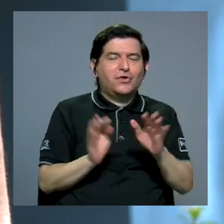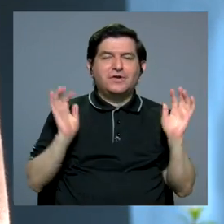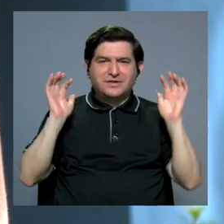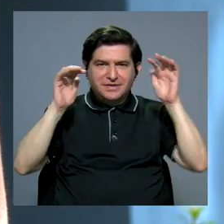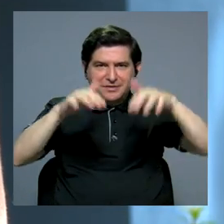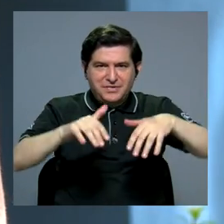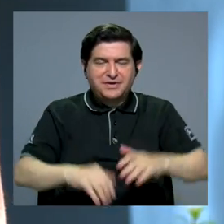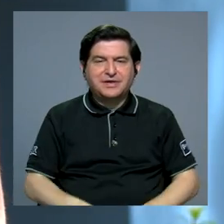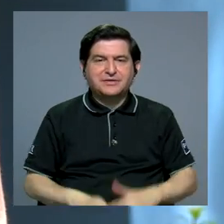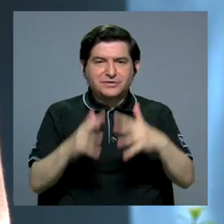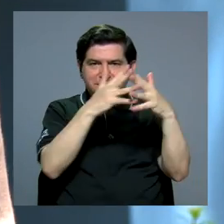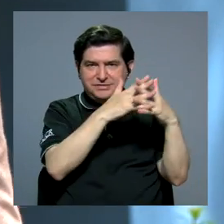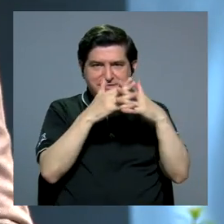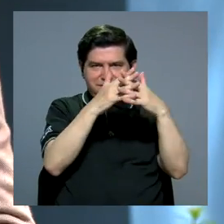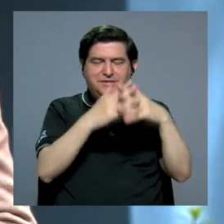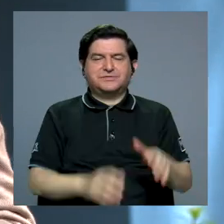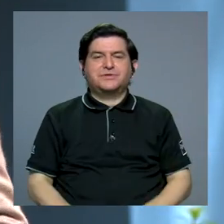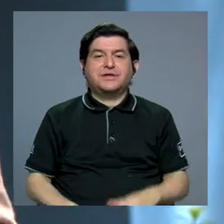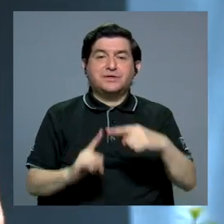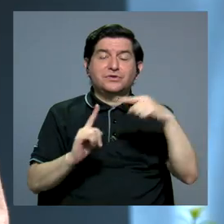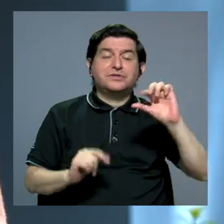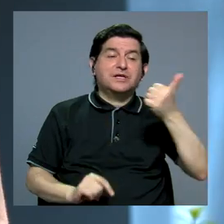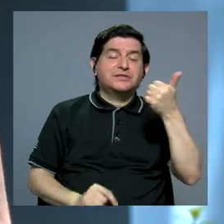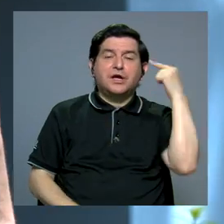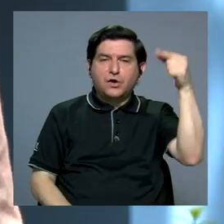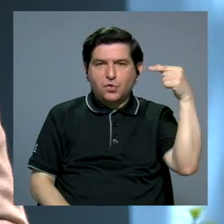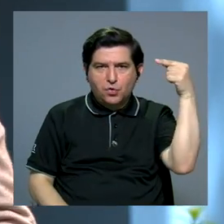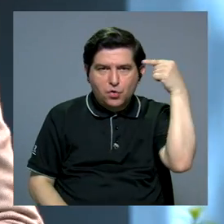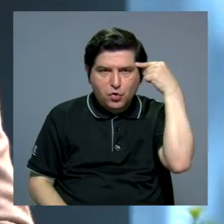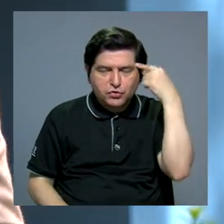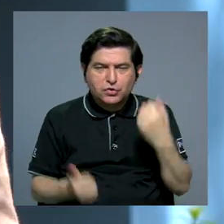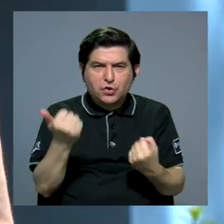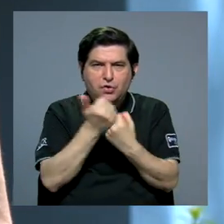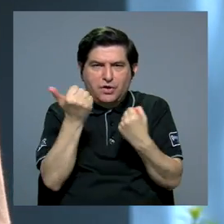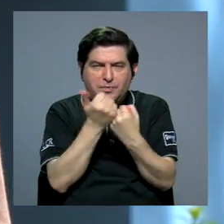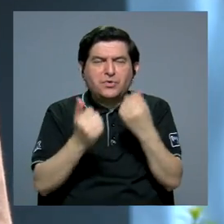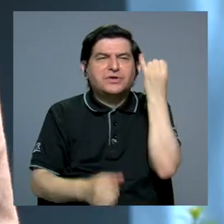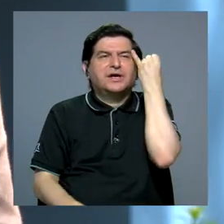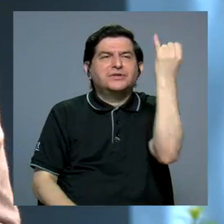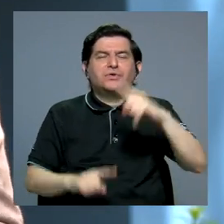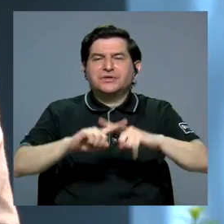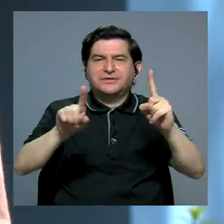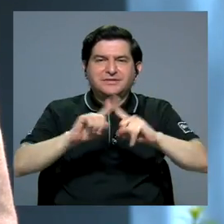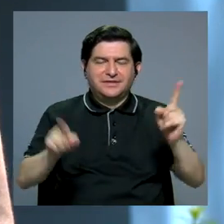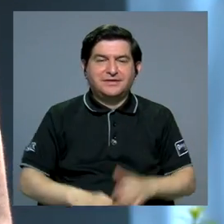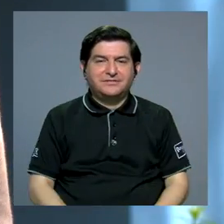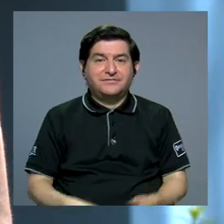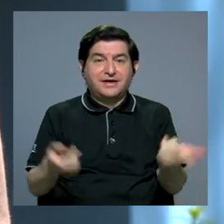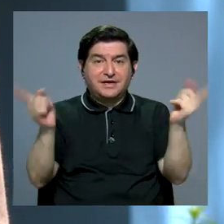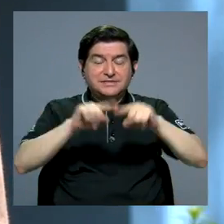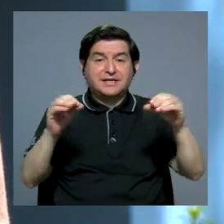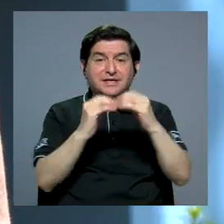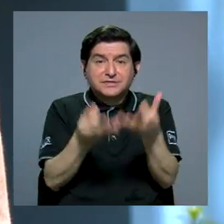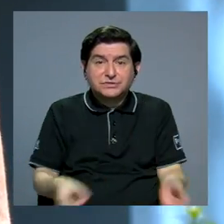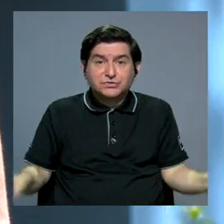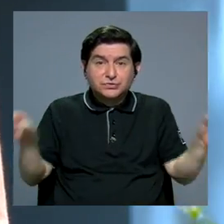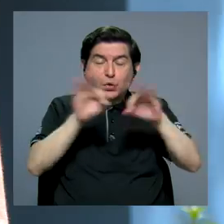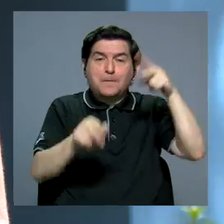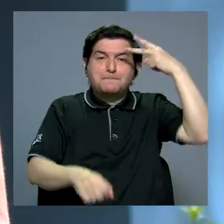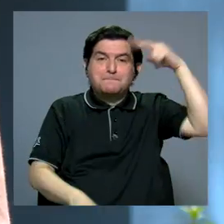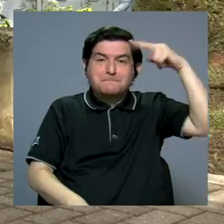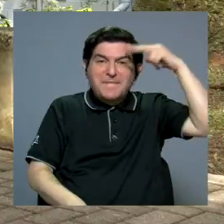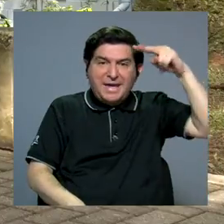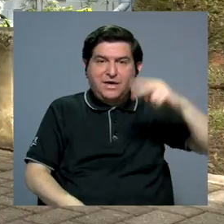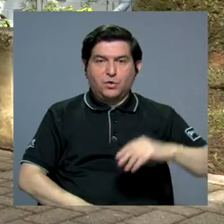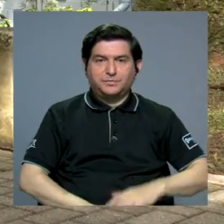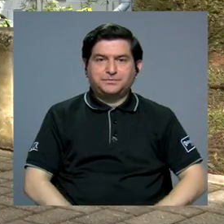migraciones por parte de Estados Unidos desde otros gobiernos, ¿verdad? Apoyando algunas iniciativas. El caso más importante es el de México,